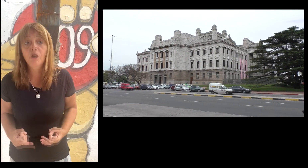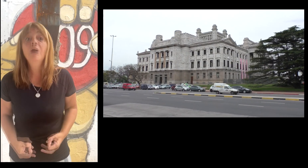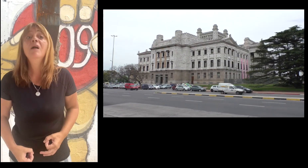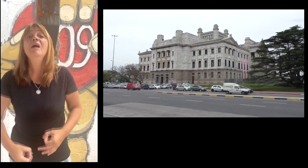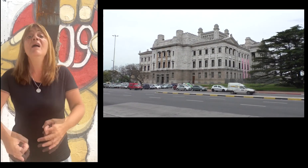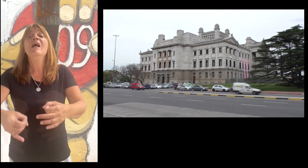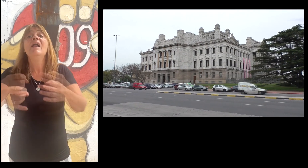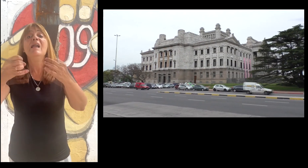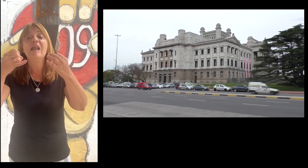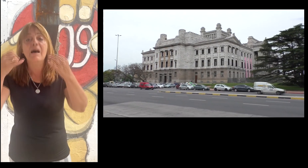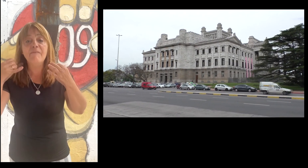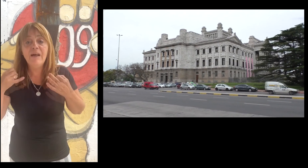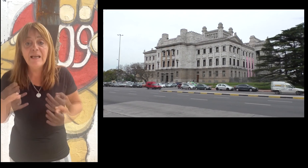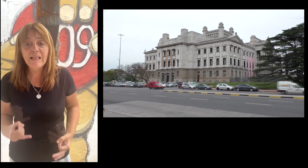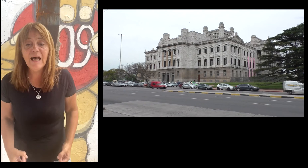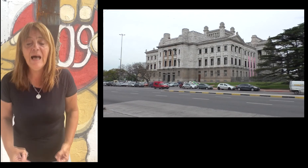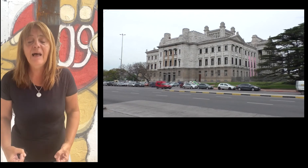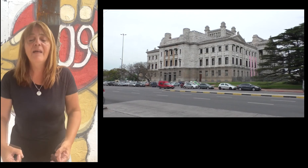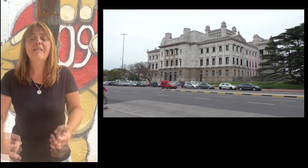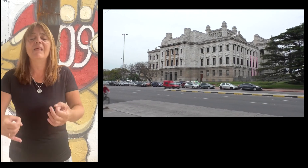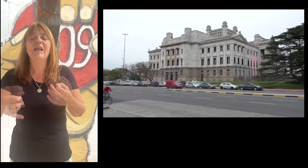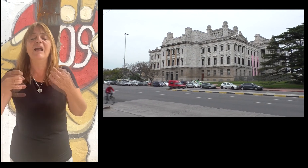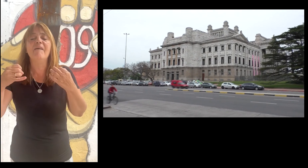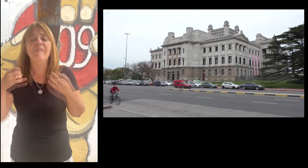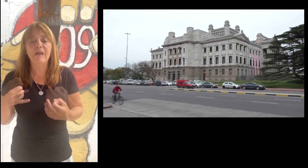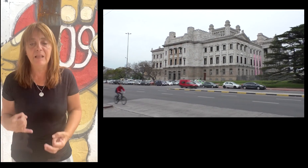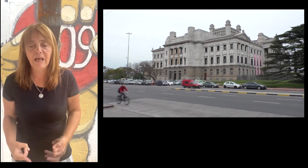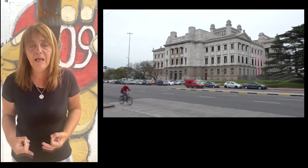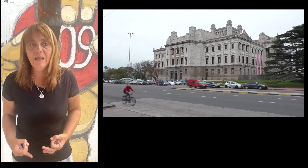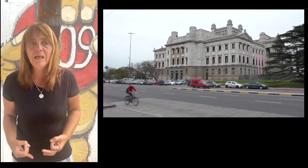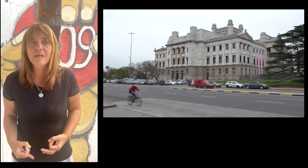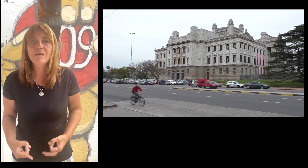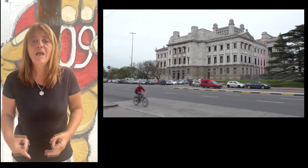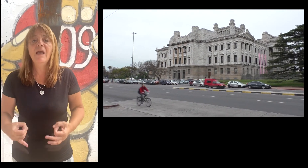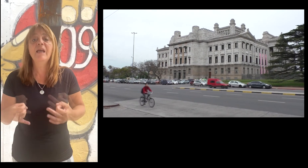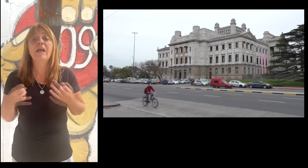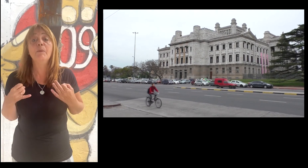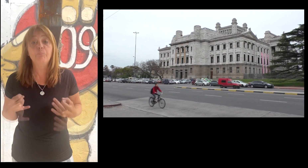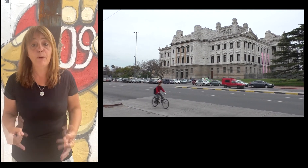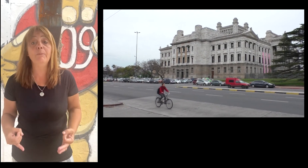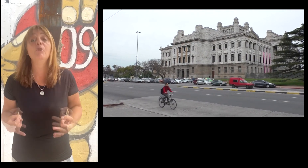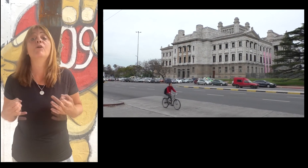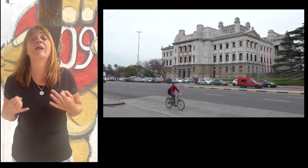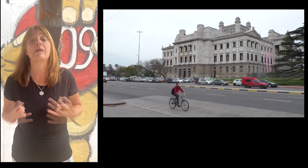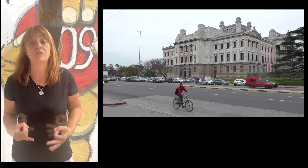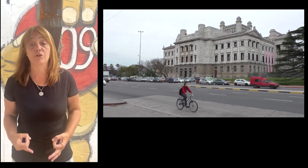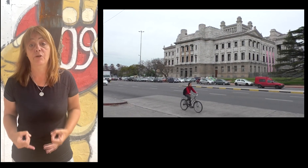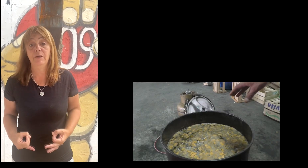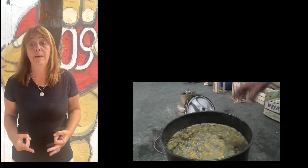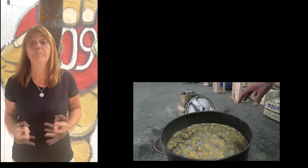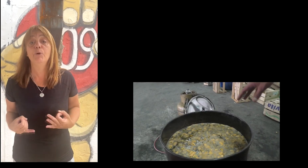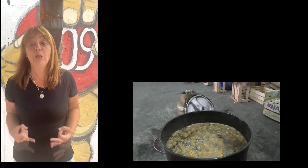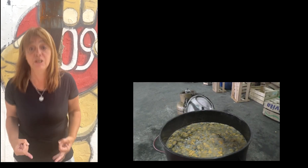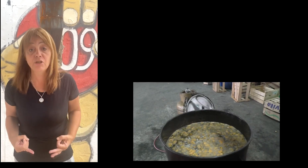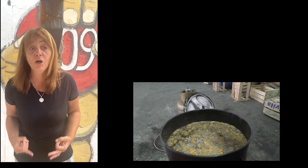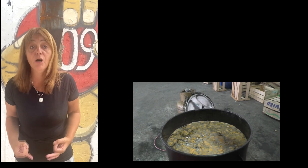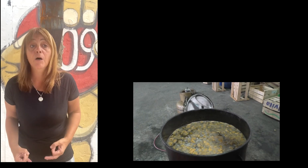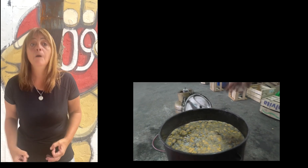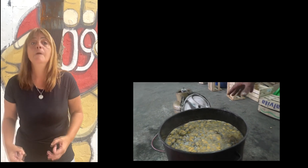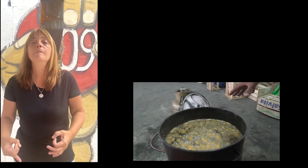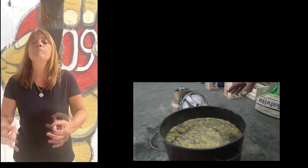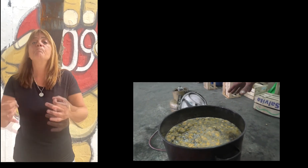pensando qué vamos a hacer con esto, porque esto sí no puede quedar así. Y después dicen que nosotros no nos conforma nada,